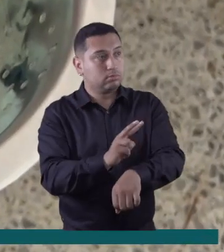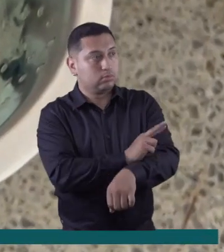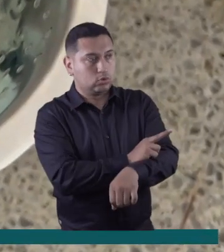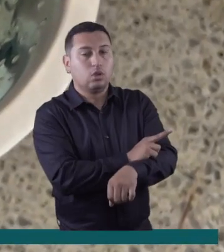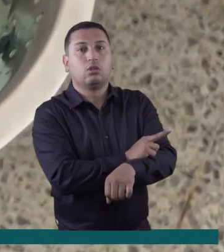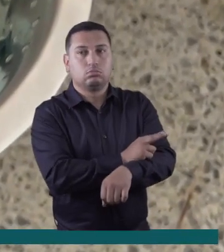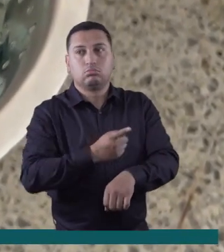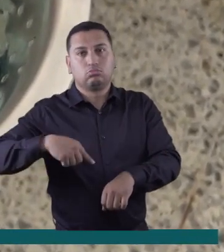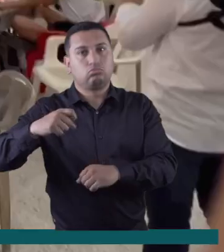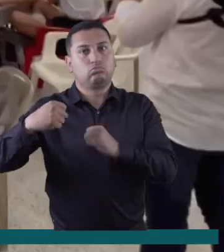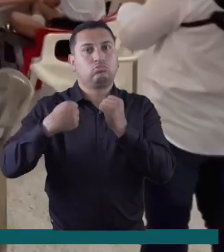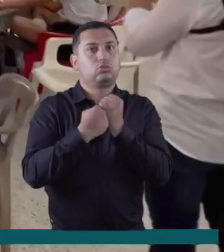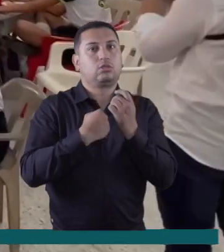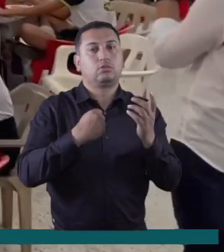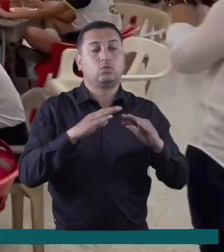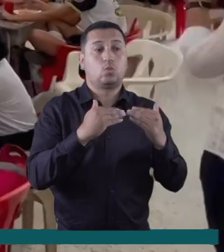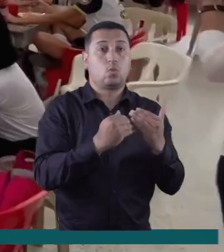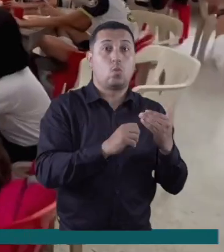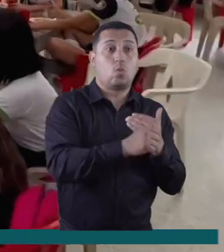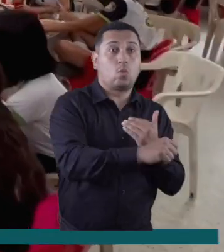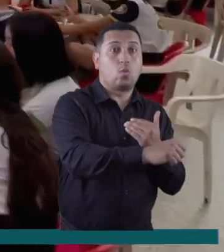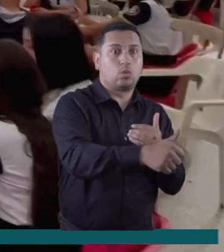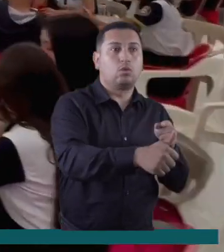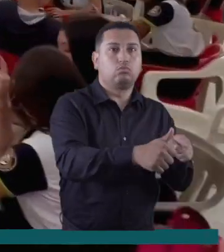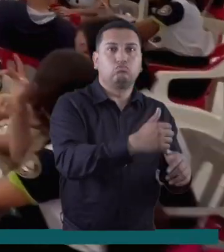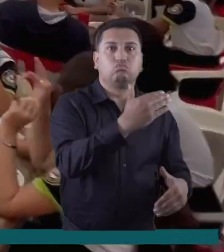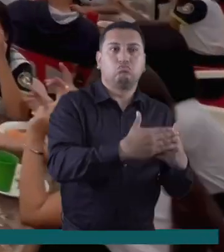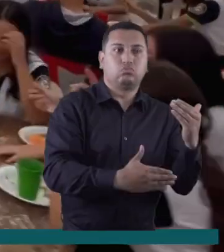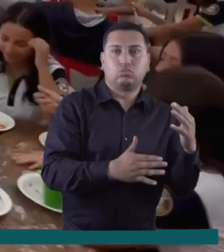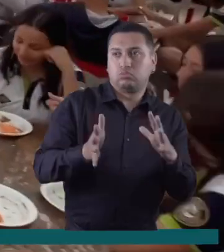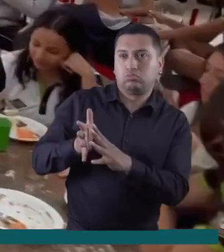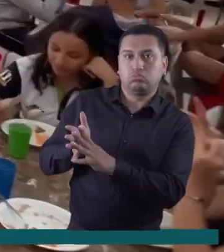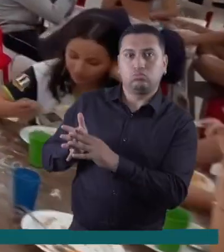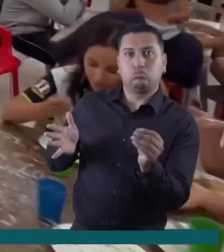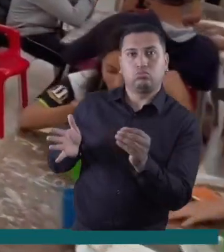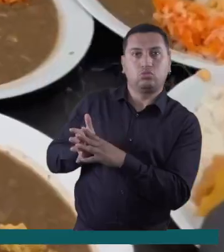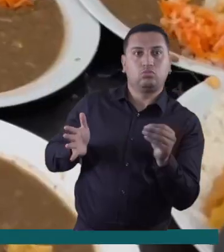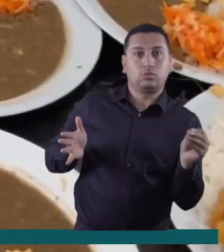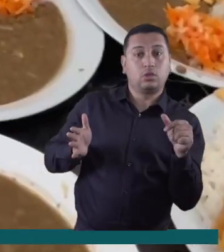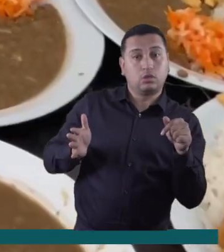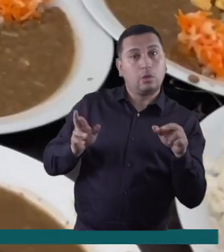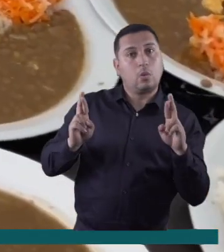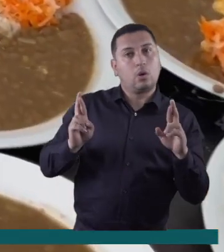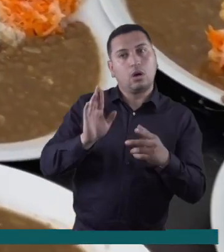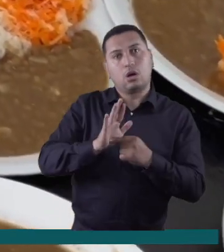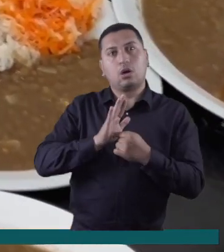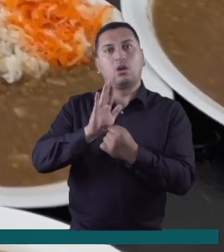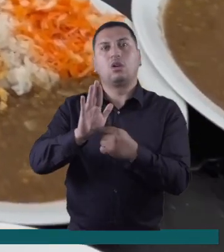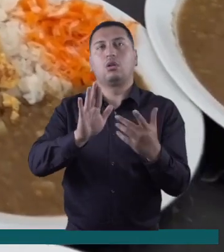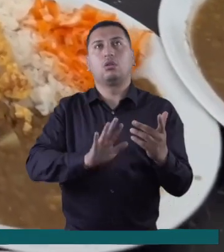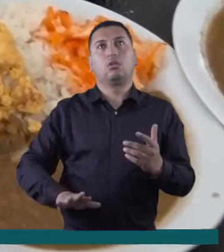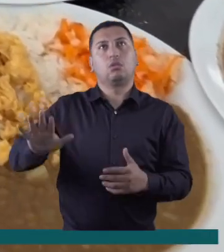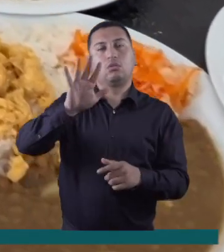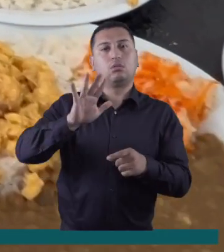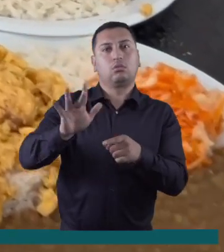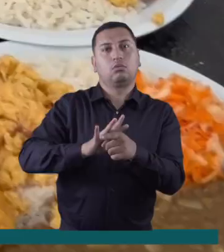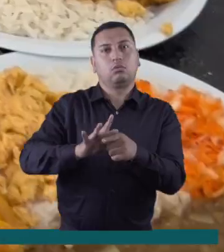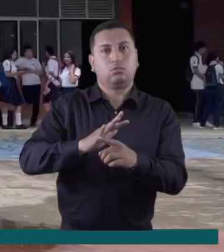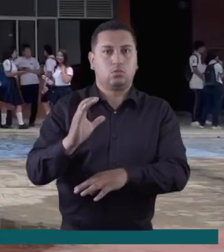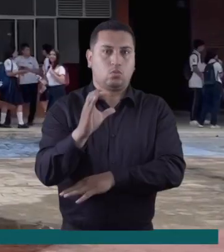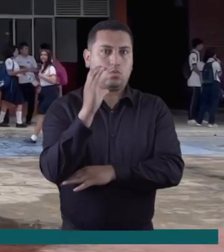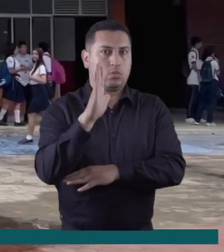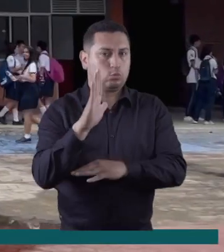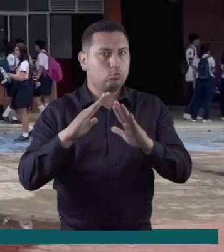estudiantes que realizan la veeduría al PAE. En otras escuelas de Villavicencio ya se está implementando y esperan que pueda ser un modelo que se